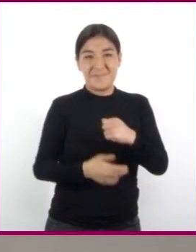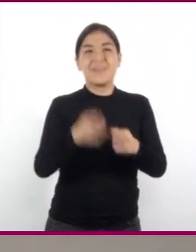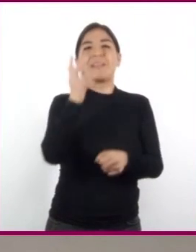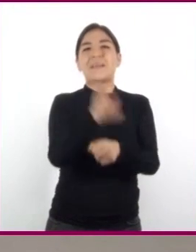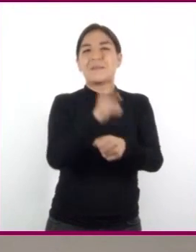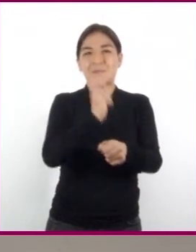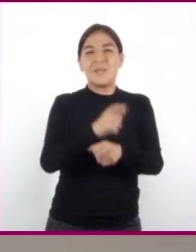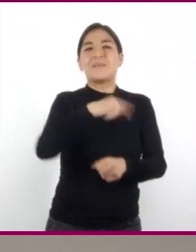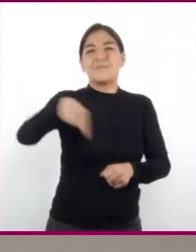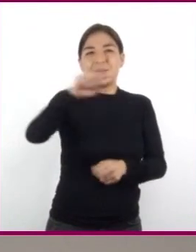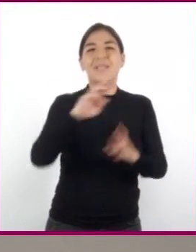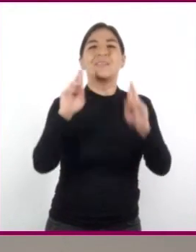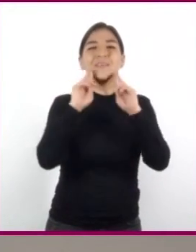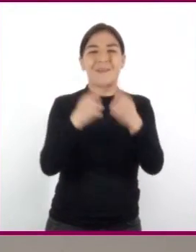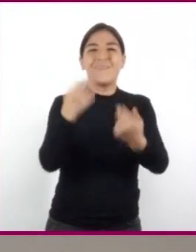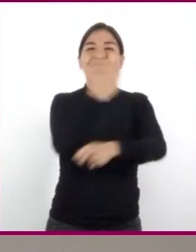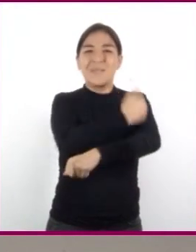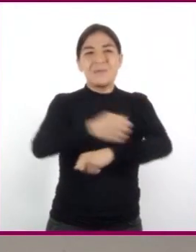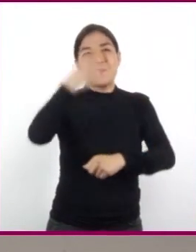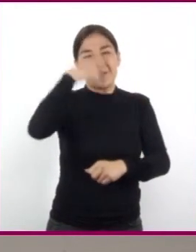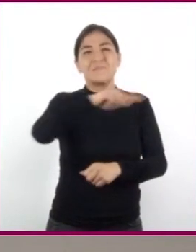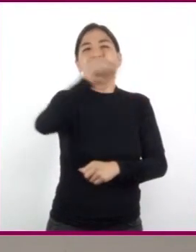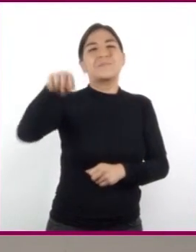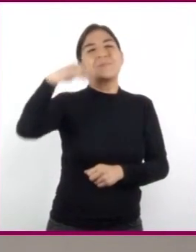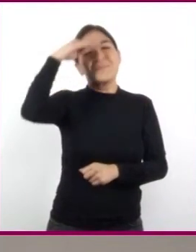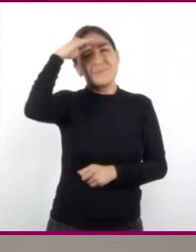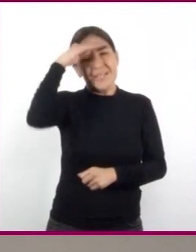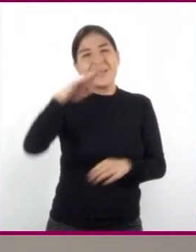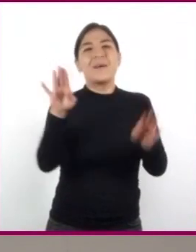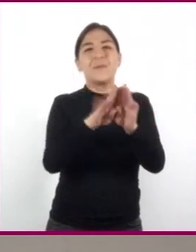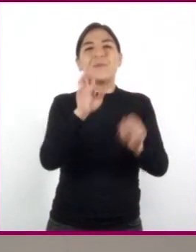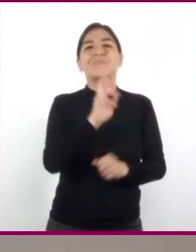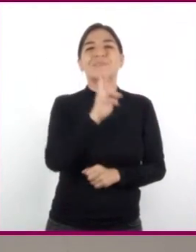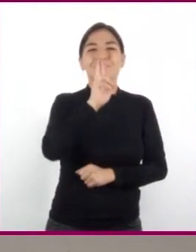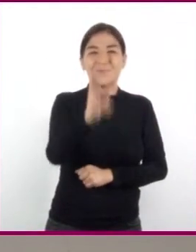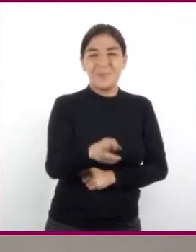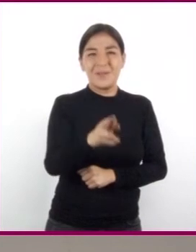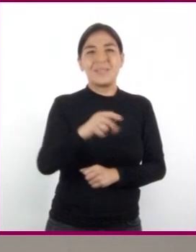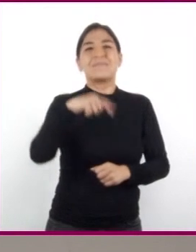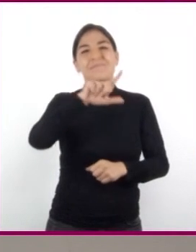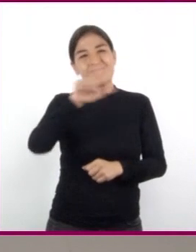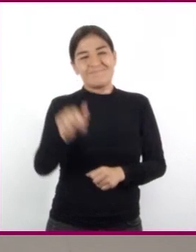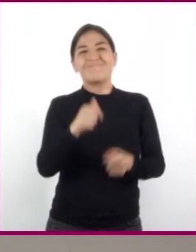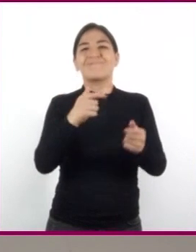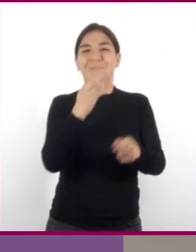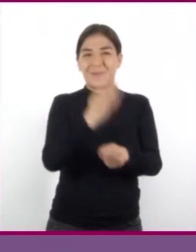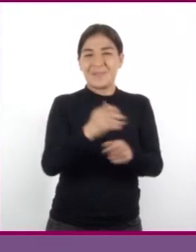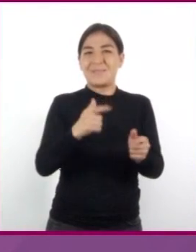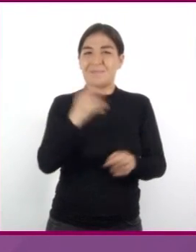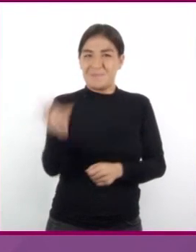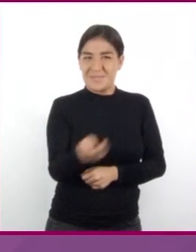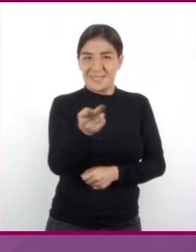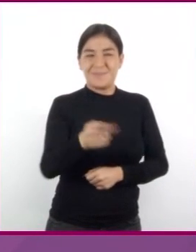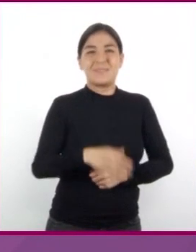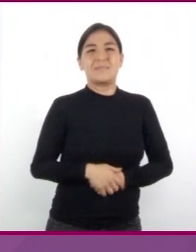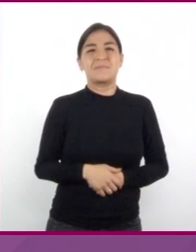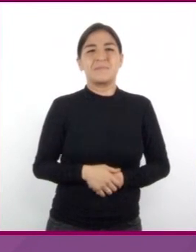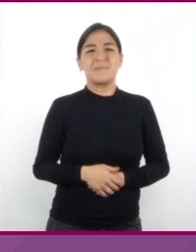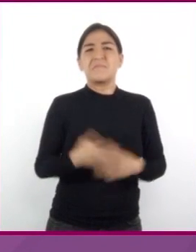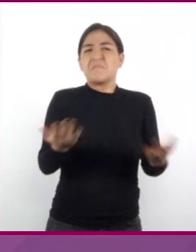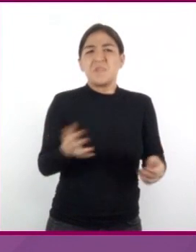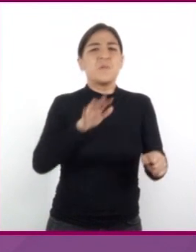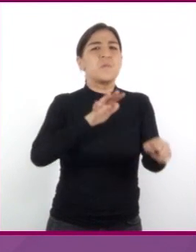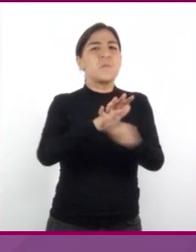invito a reunirse con su familia para reflexionar y darle respuesta a las siguientes preguntas. ¿En qué